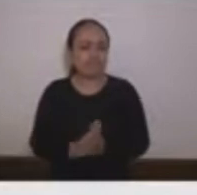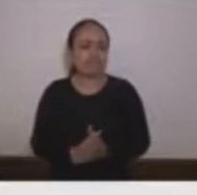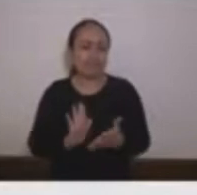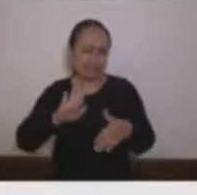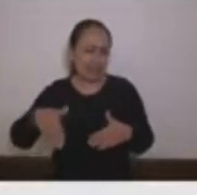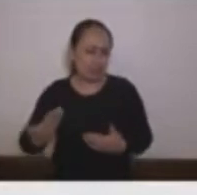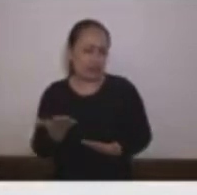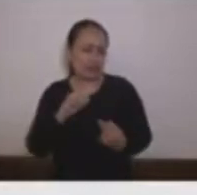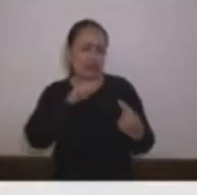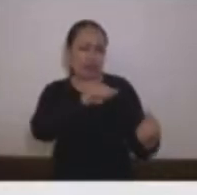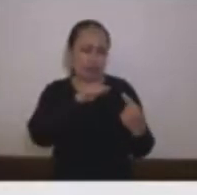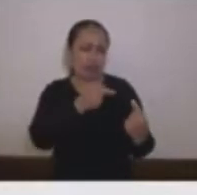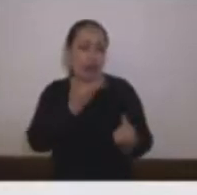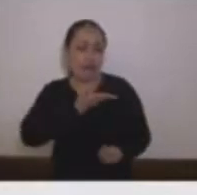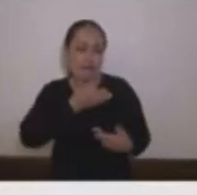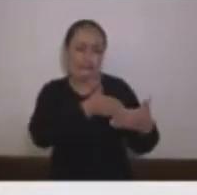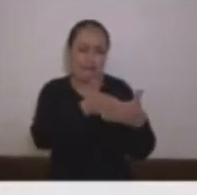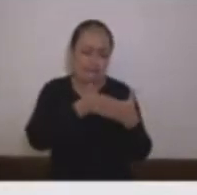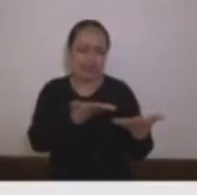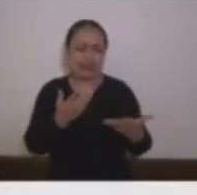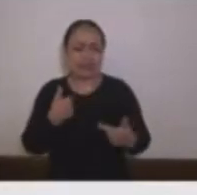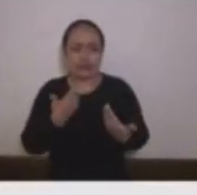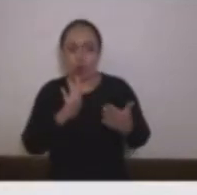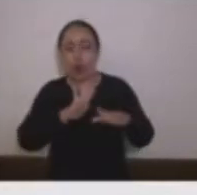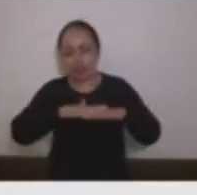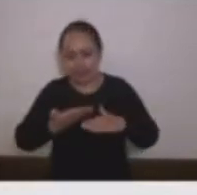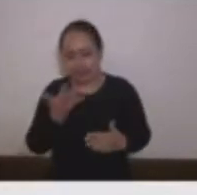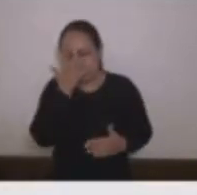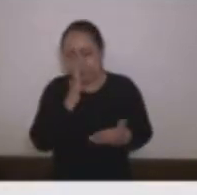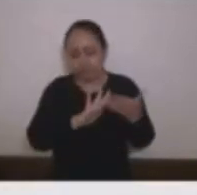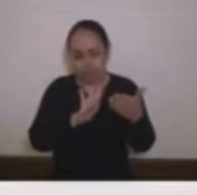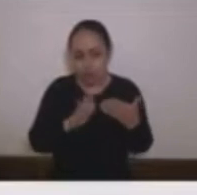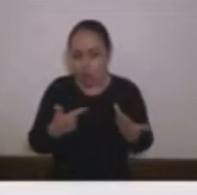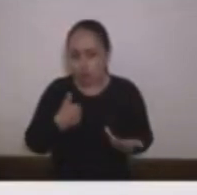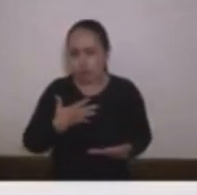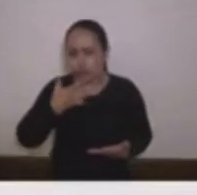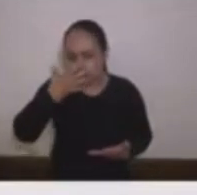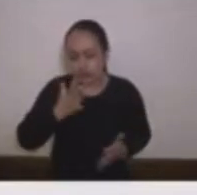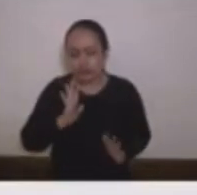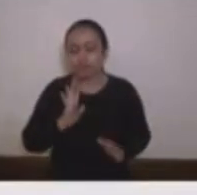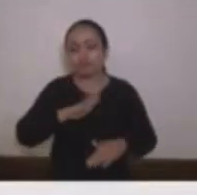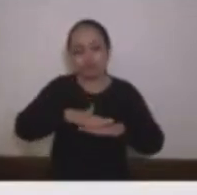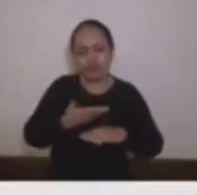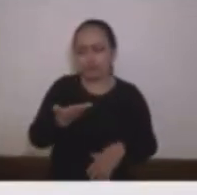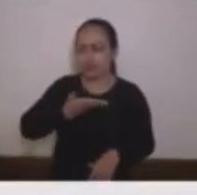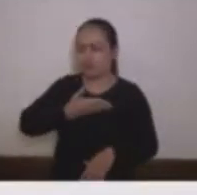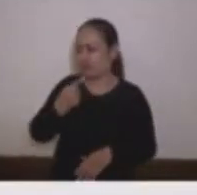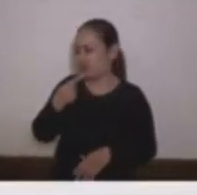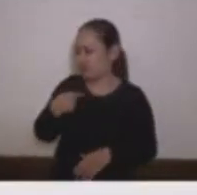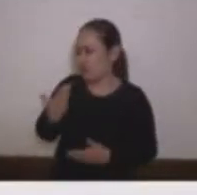pedí perdón porque creo que no reaccioné tal vez de la mejor manera en esa conversación y luego ella me decía, hijo ¿y tú cómo estás?